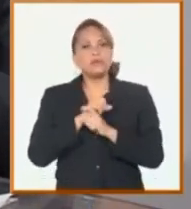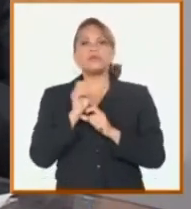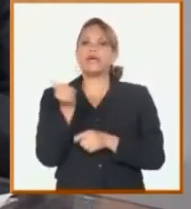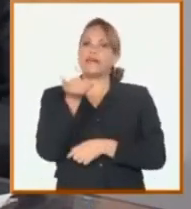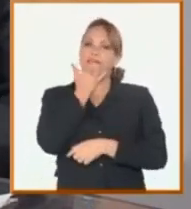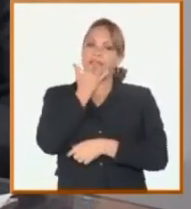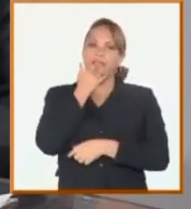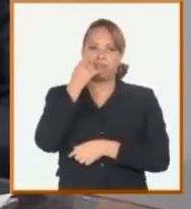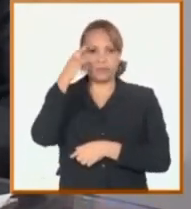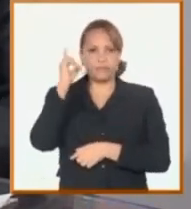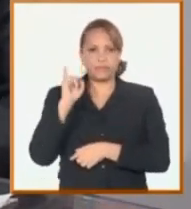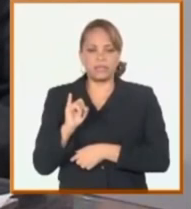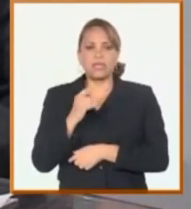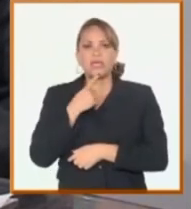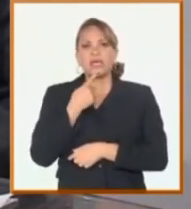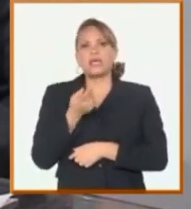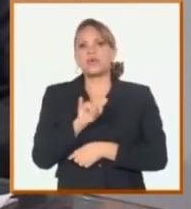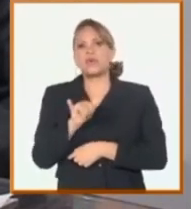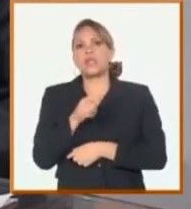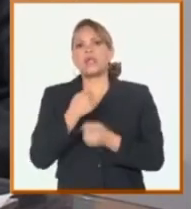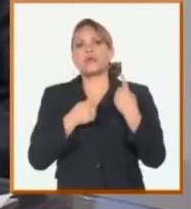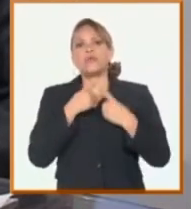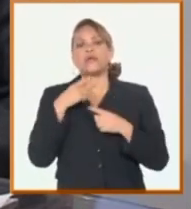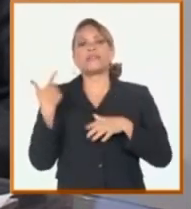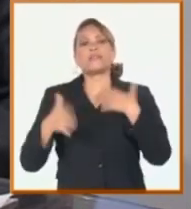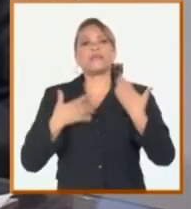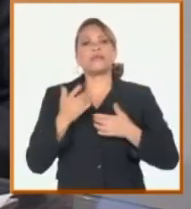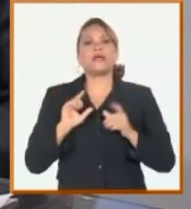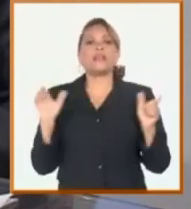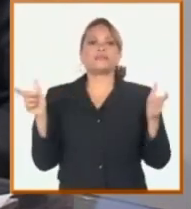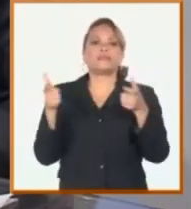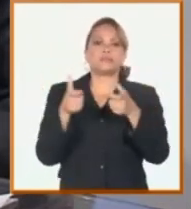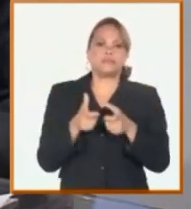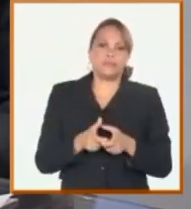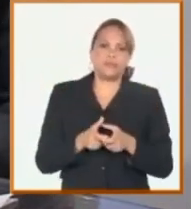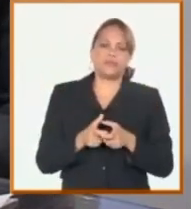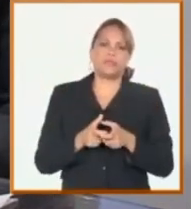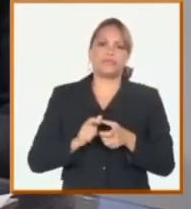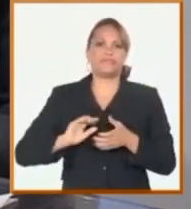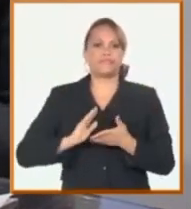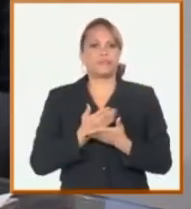la economía?